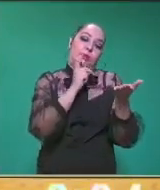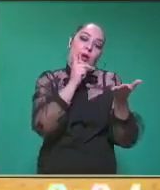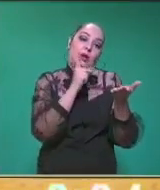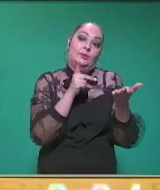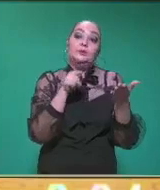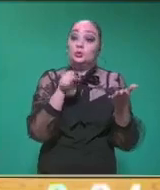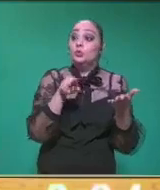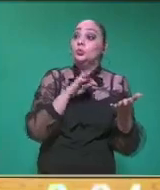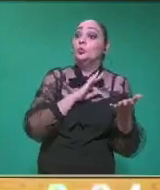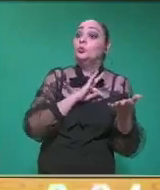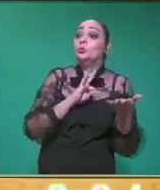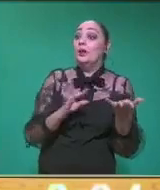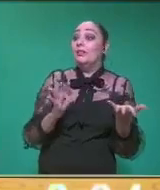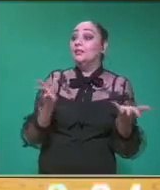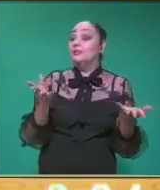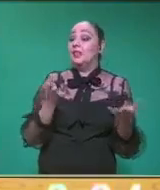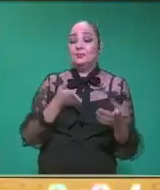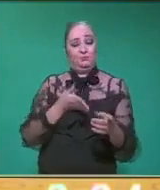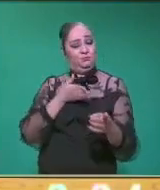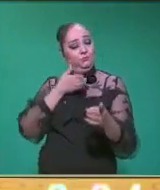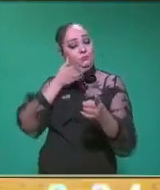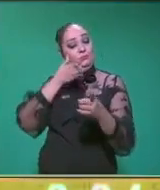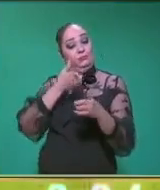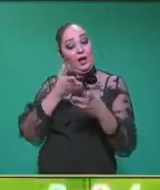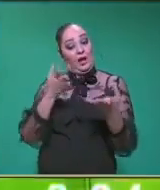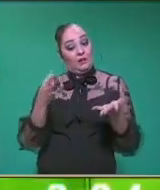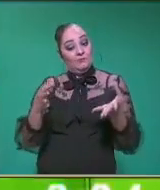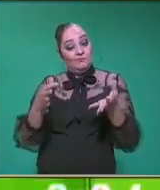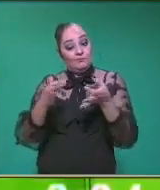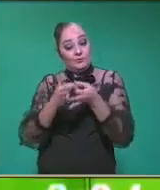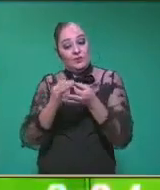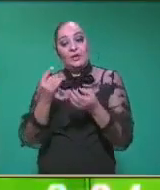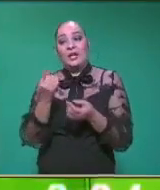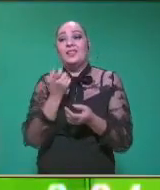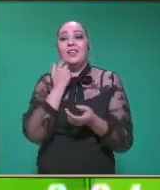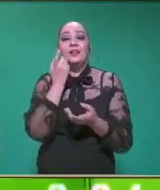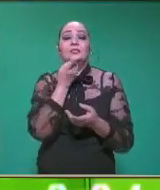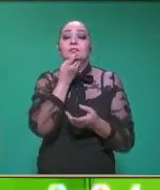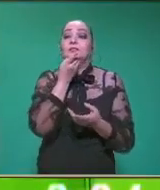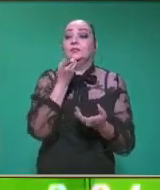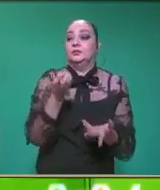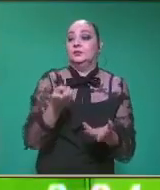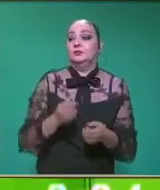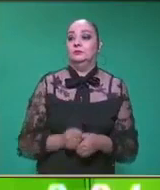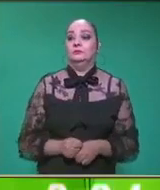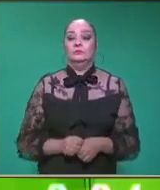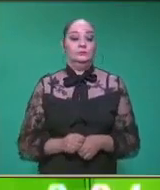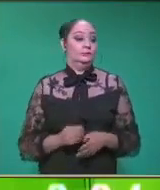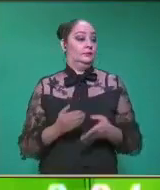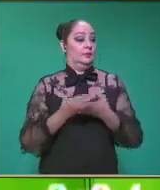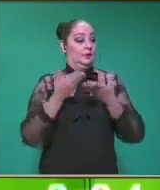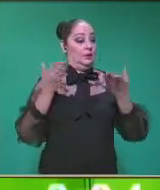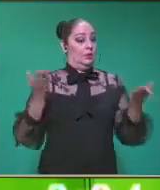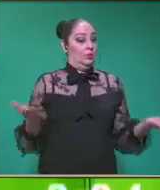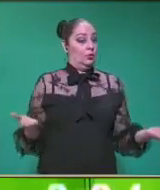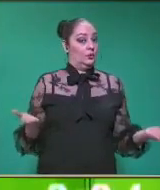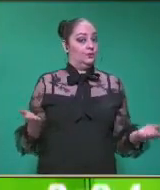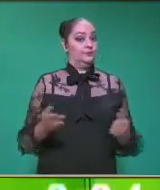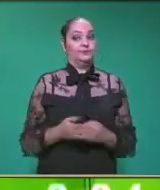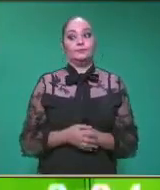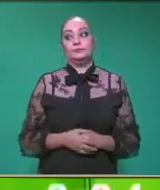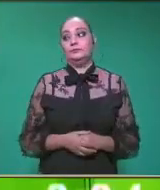con eso tú puedes estar muy directo, ligado a lo que quieres transmitir, maestro. Claro que sí. Ahora vamos